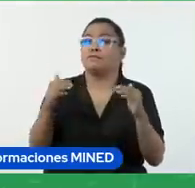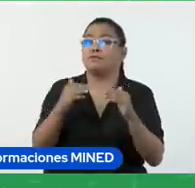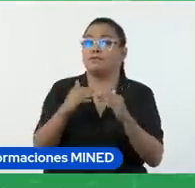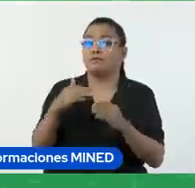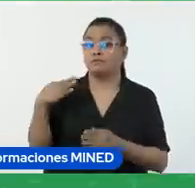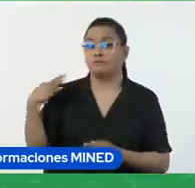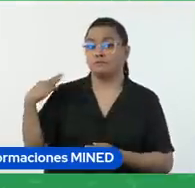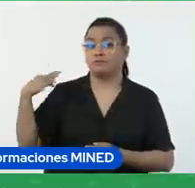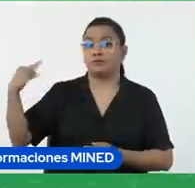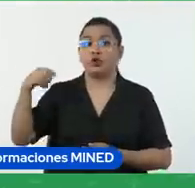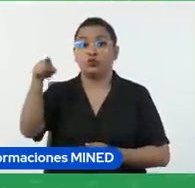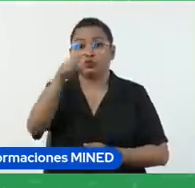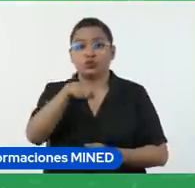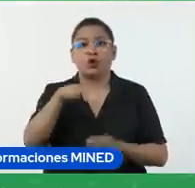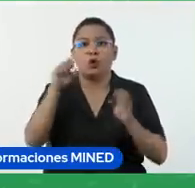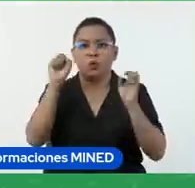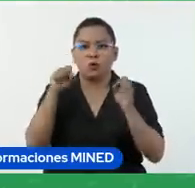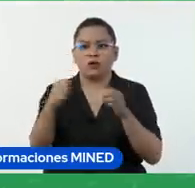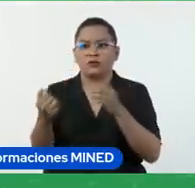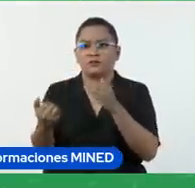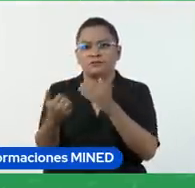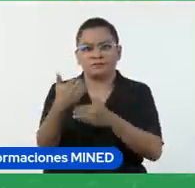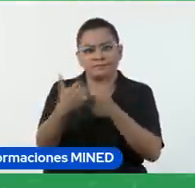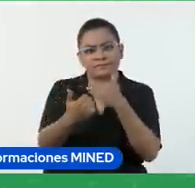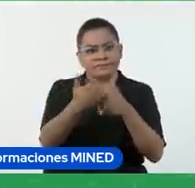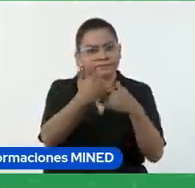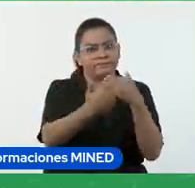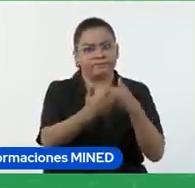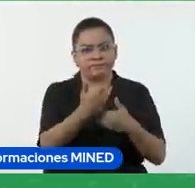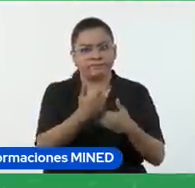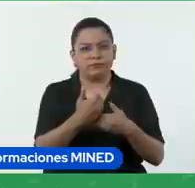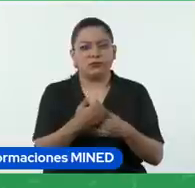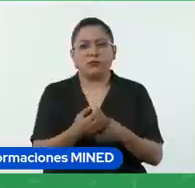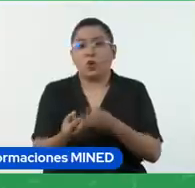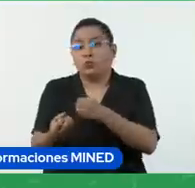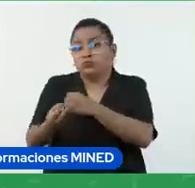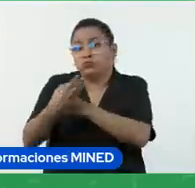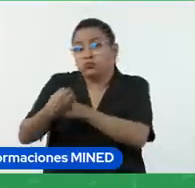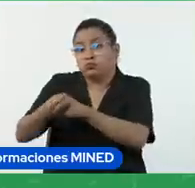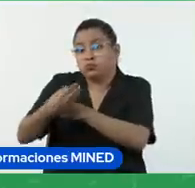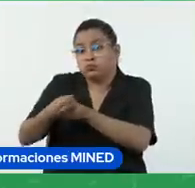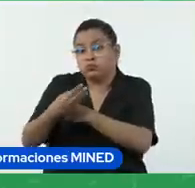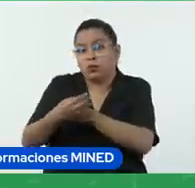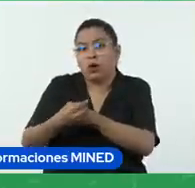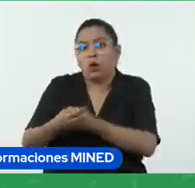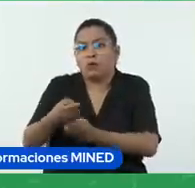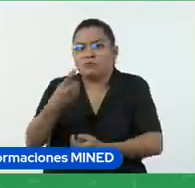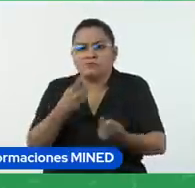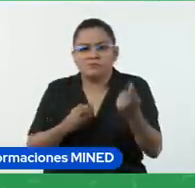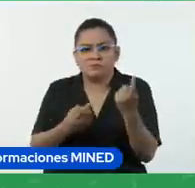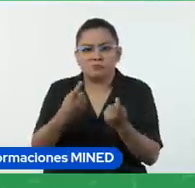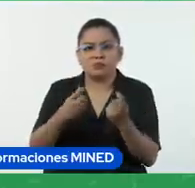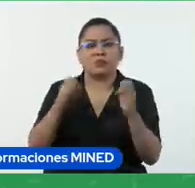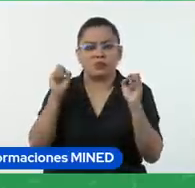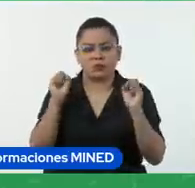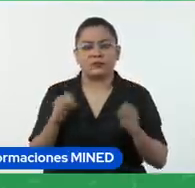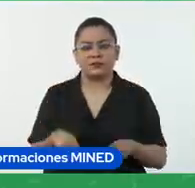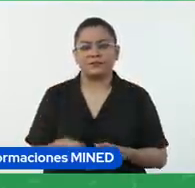a que siempre puedan ir dejando comentarios, sugerencias, si hay preguntas también las puedan hacer.